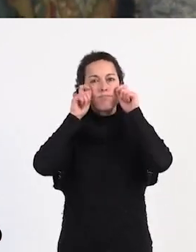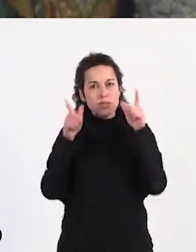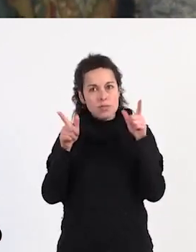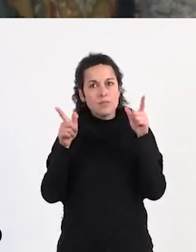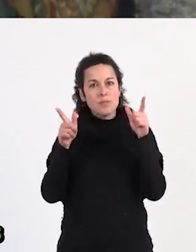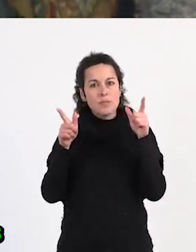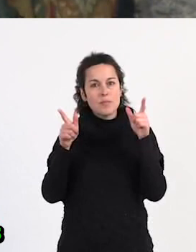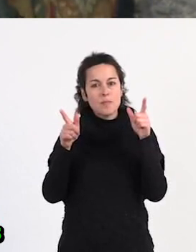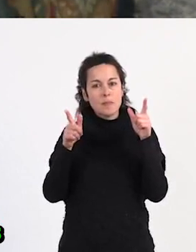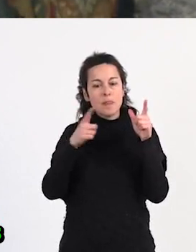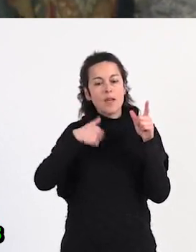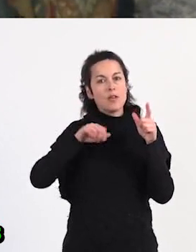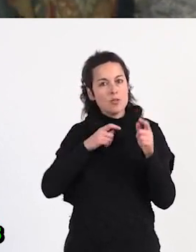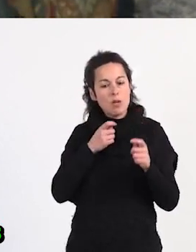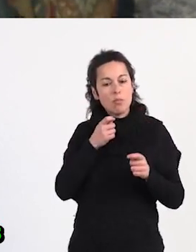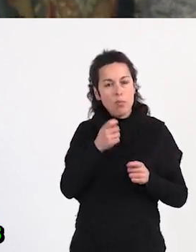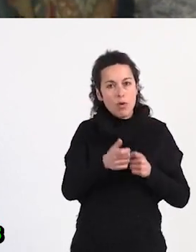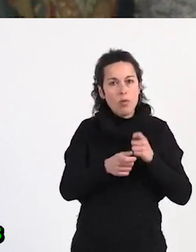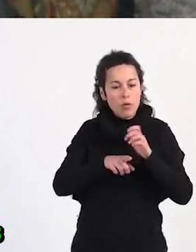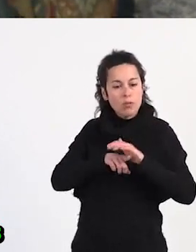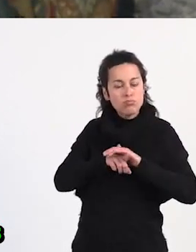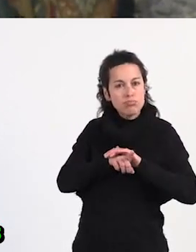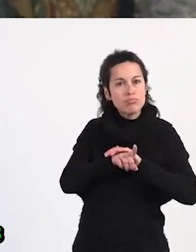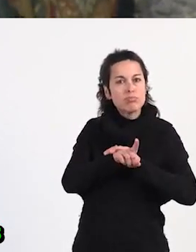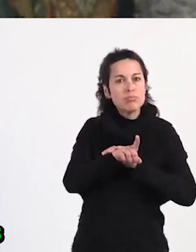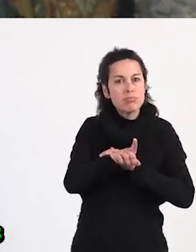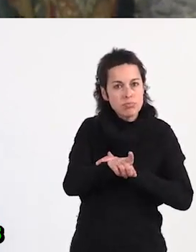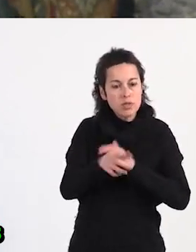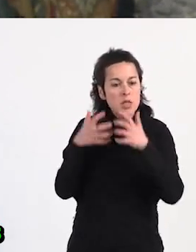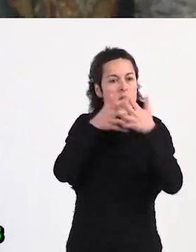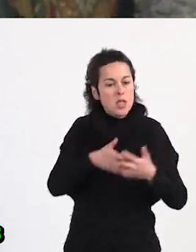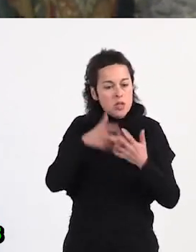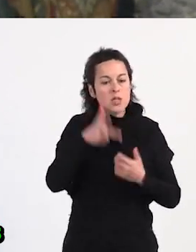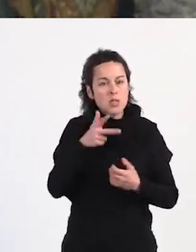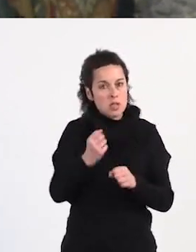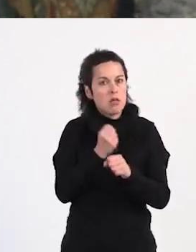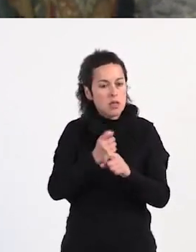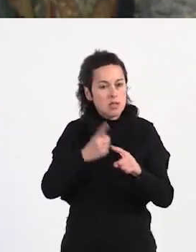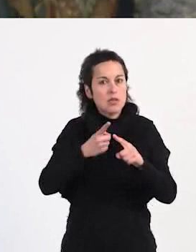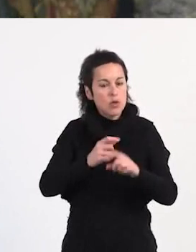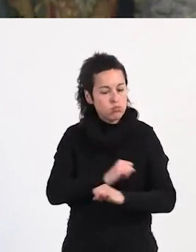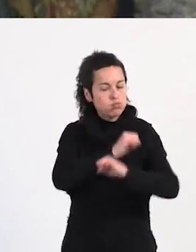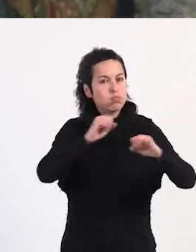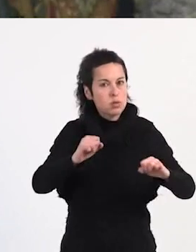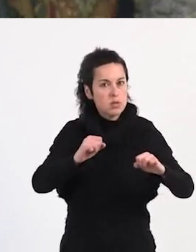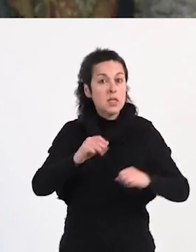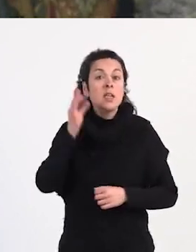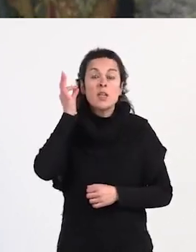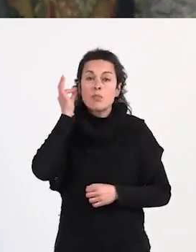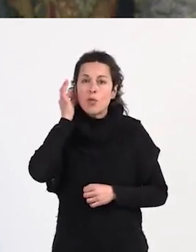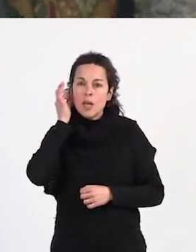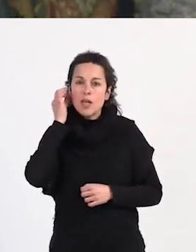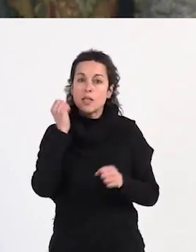también vamos avanzando en el crecimiento de la lucha del derecho a las trabajadoras sexuales y que cada vez somos más mujeres,